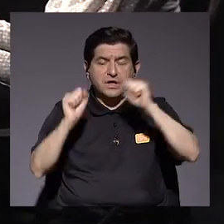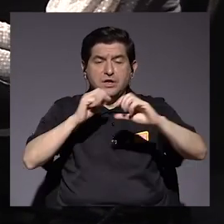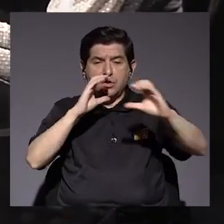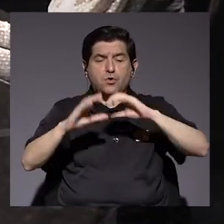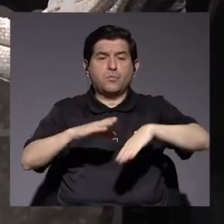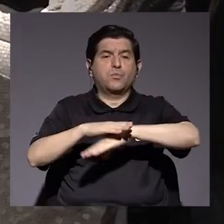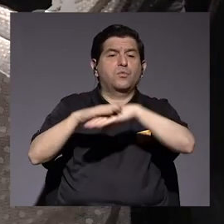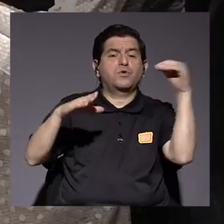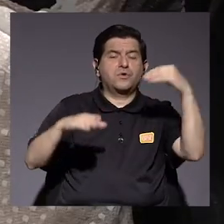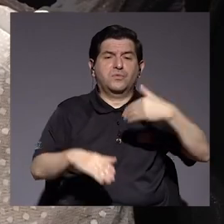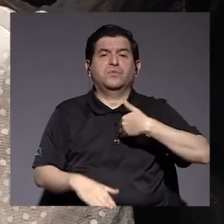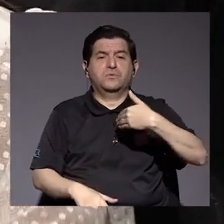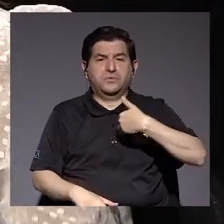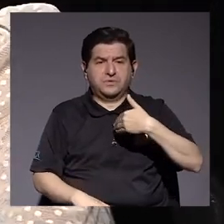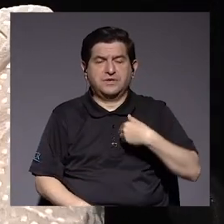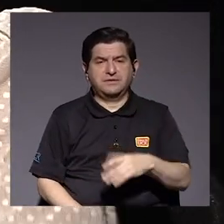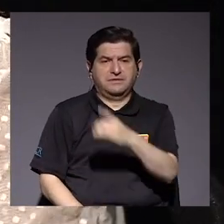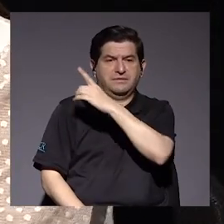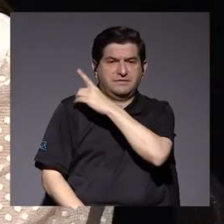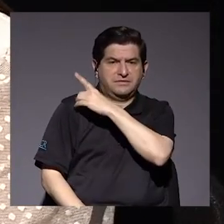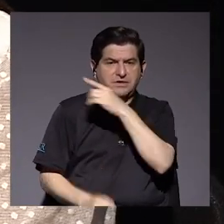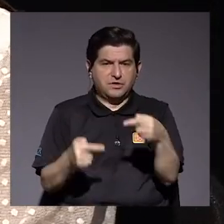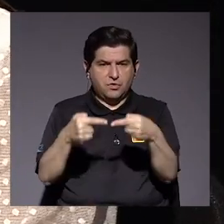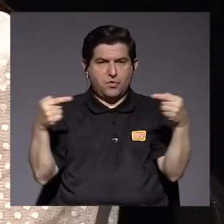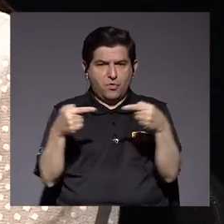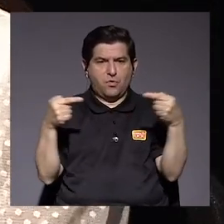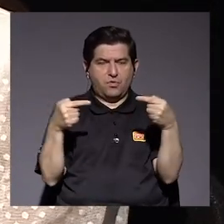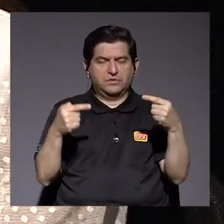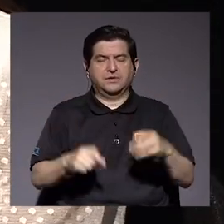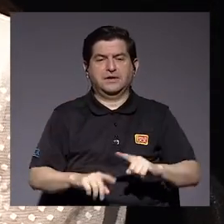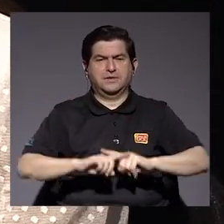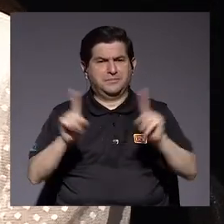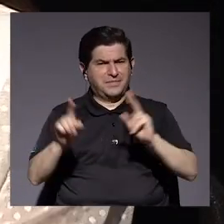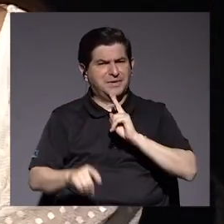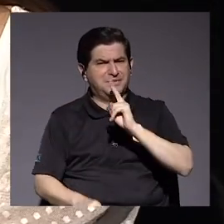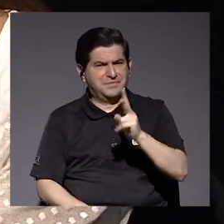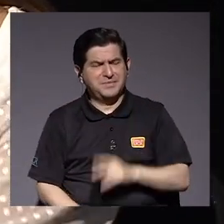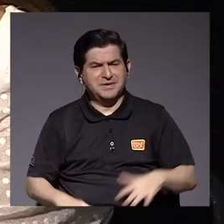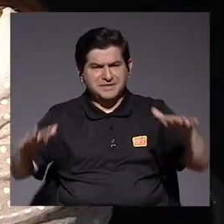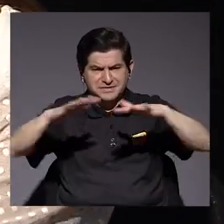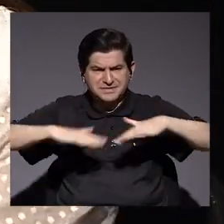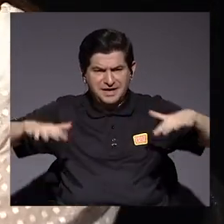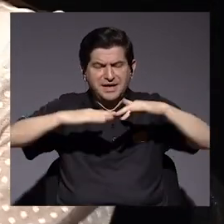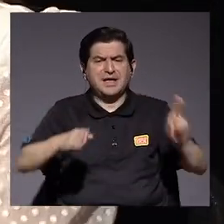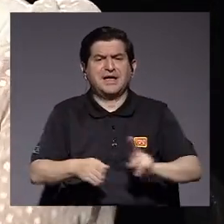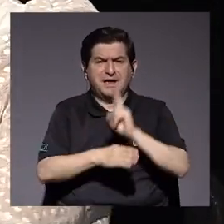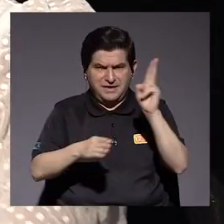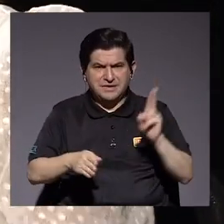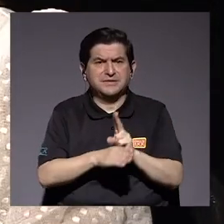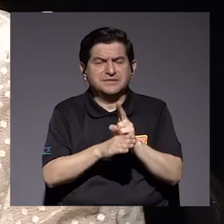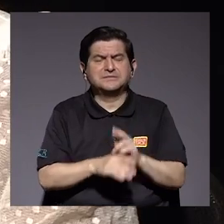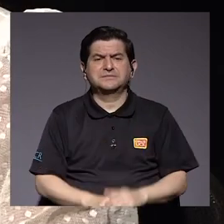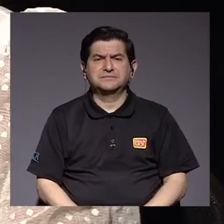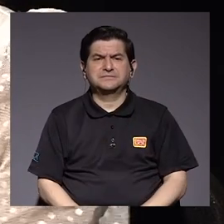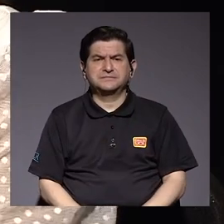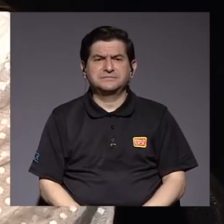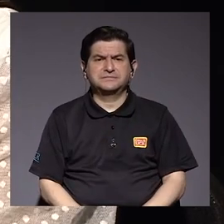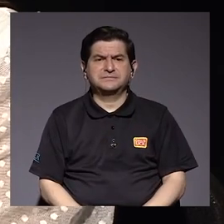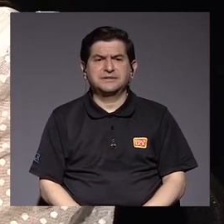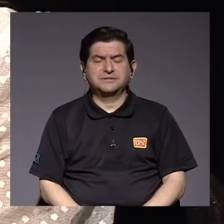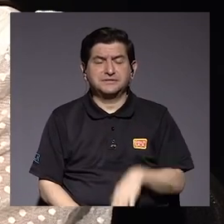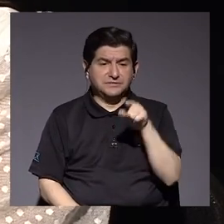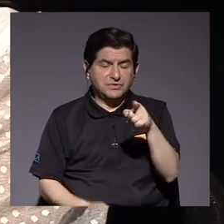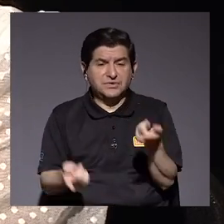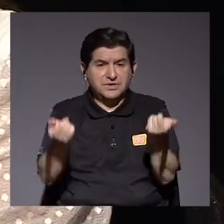afuera que tienen un directorio de oposición. Pero, realmente, el espacio que se está utilizando es el espacio que la